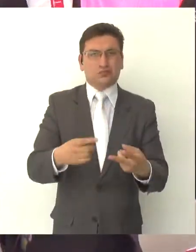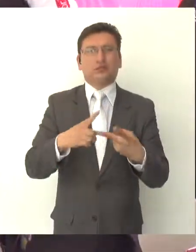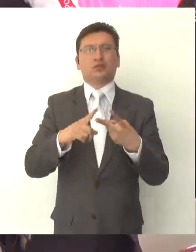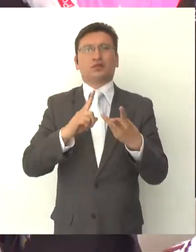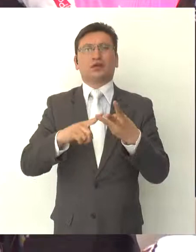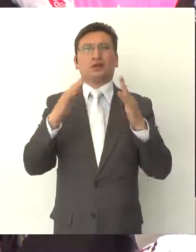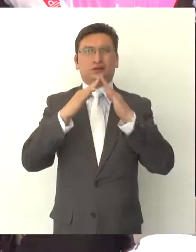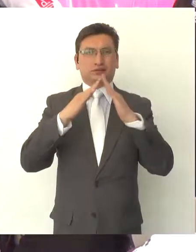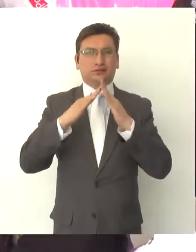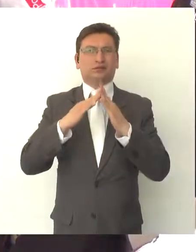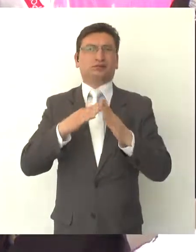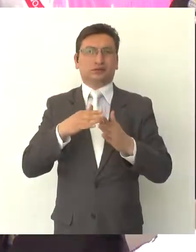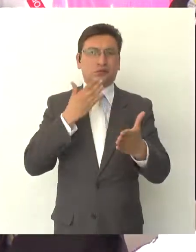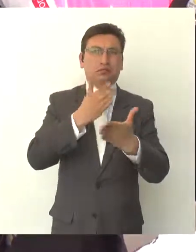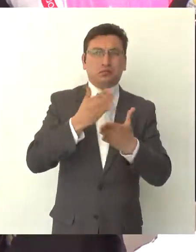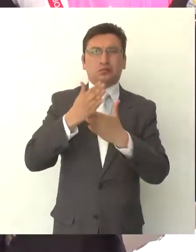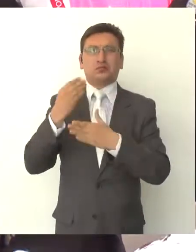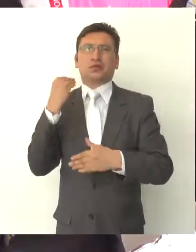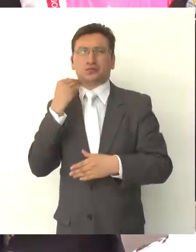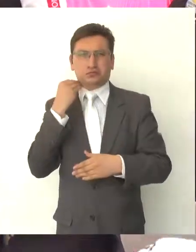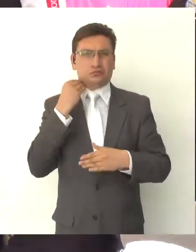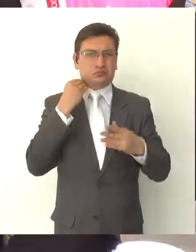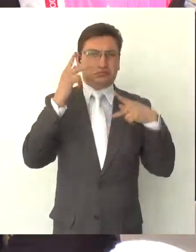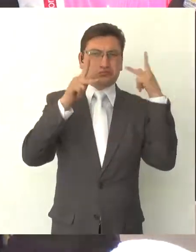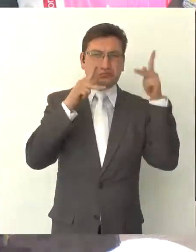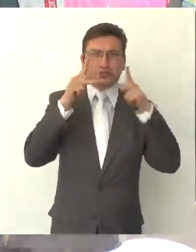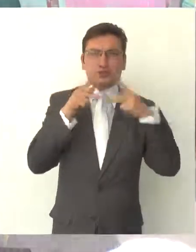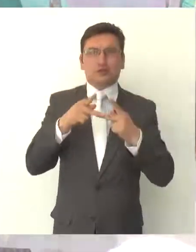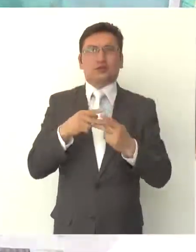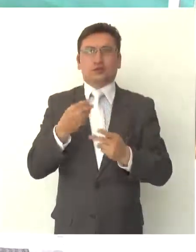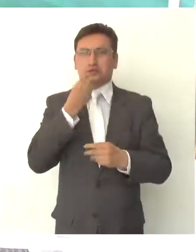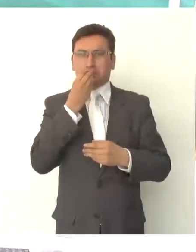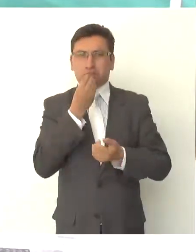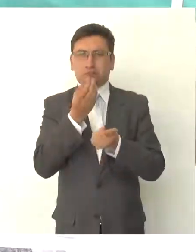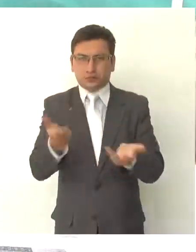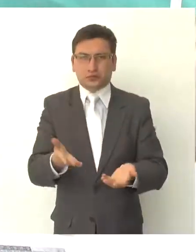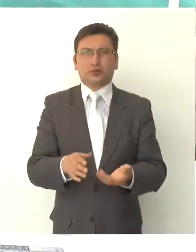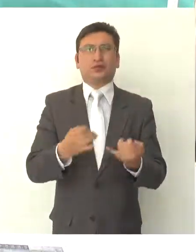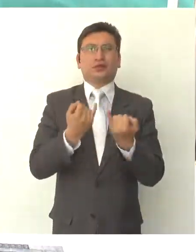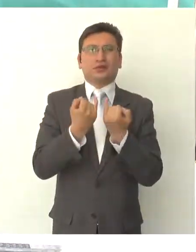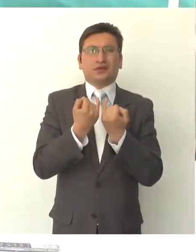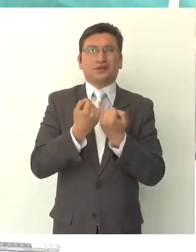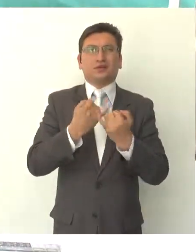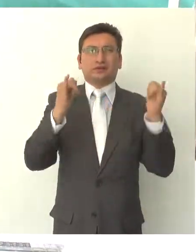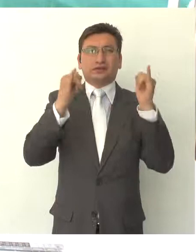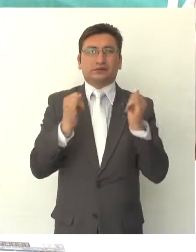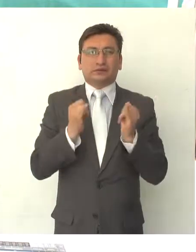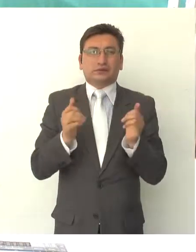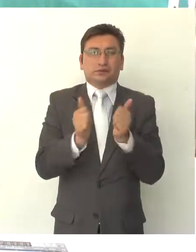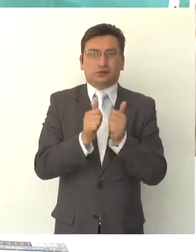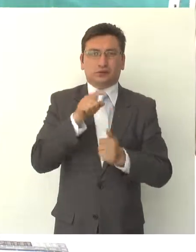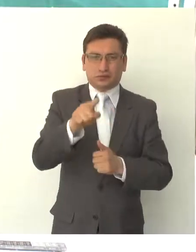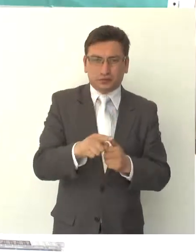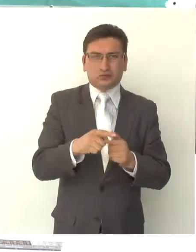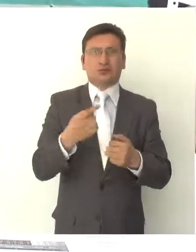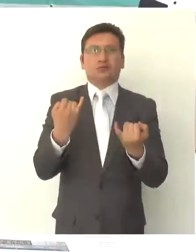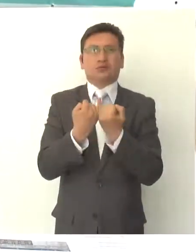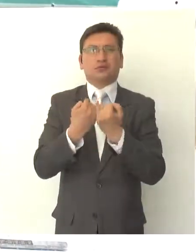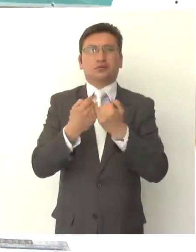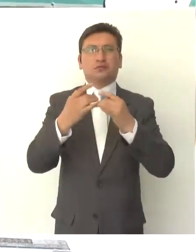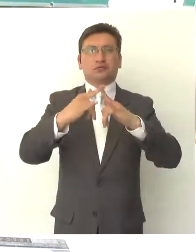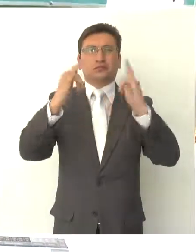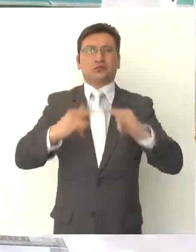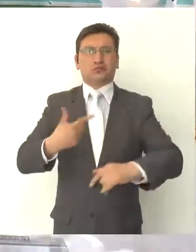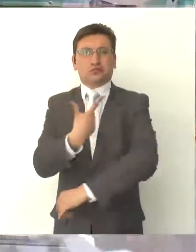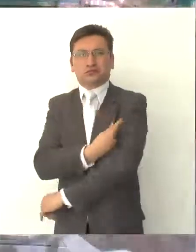discapacidad, el abogado en tu casa, aliméntate, invierno contigo, módulos de vacunación y